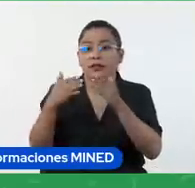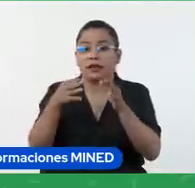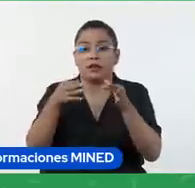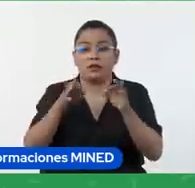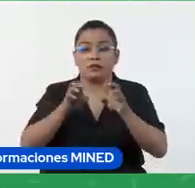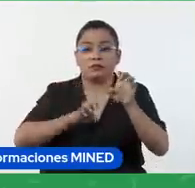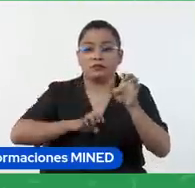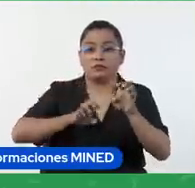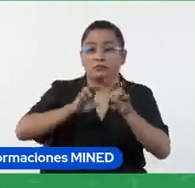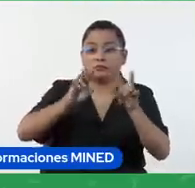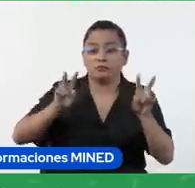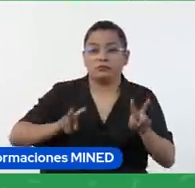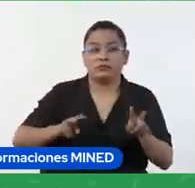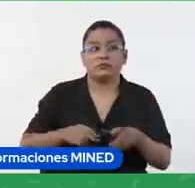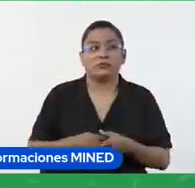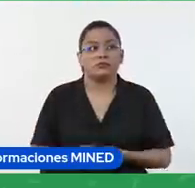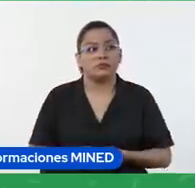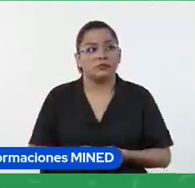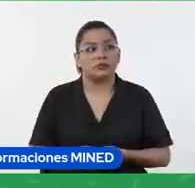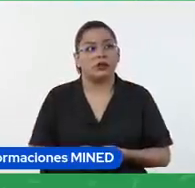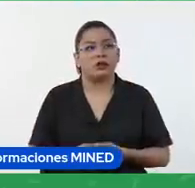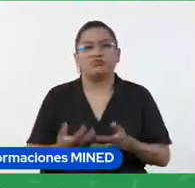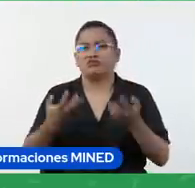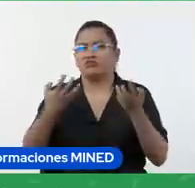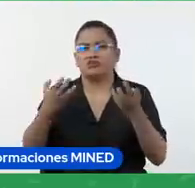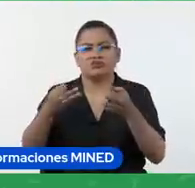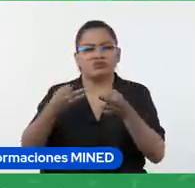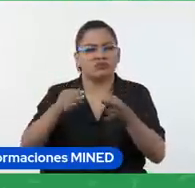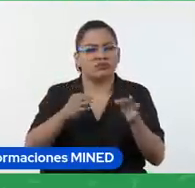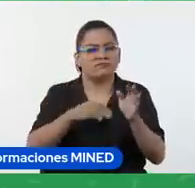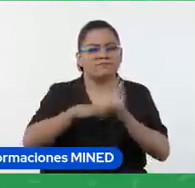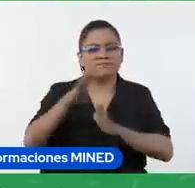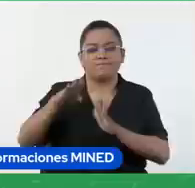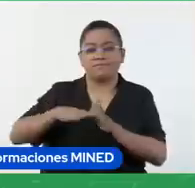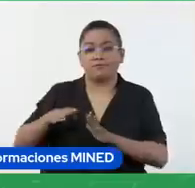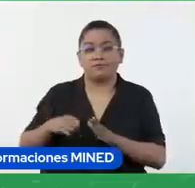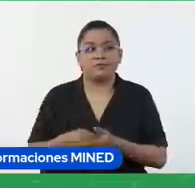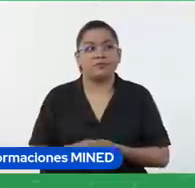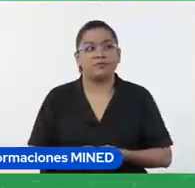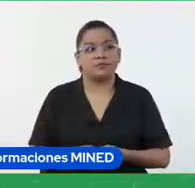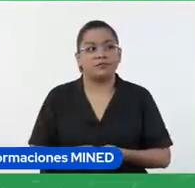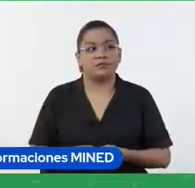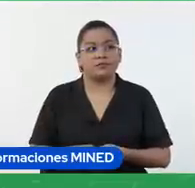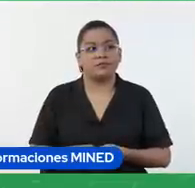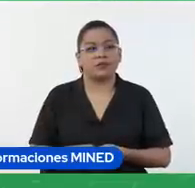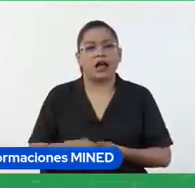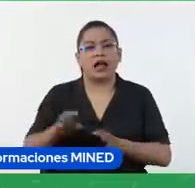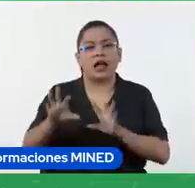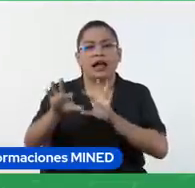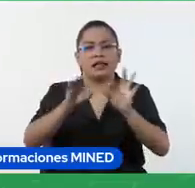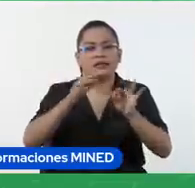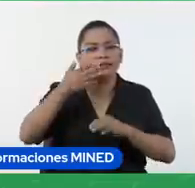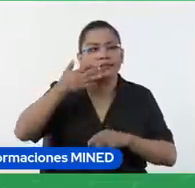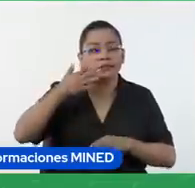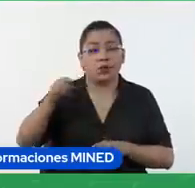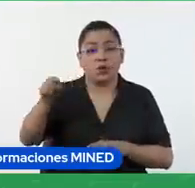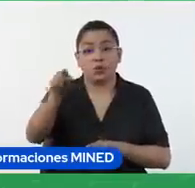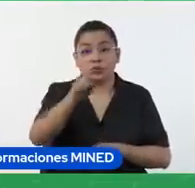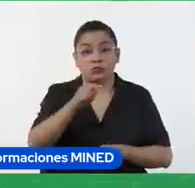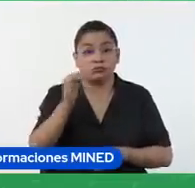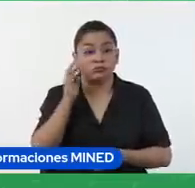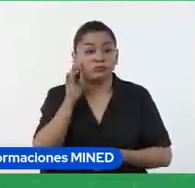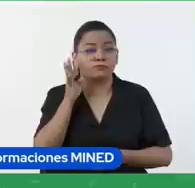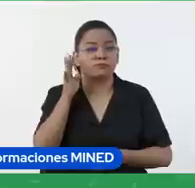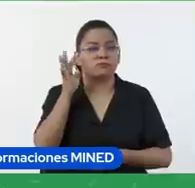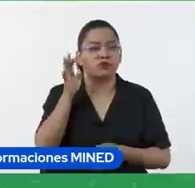forma virtual yo creo que pueden haber muchas formas más yo sé que doy algunos ejemplos pero ustedes con su creatividad